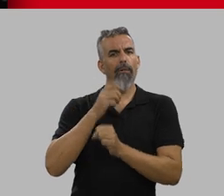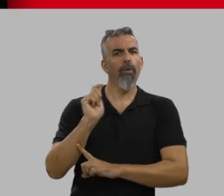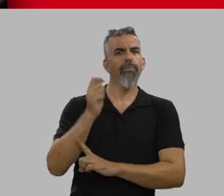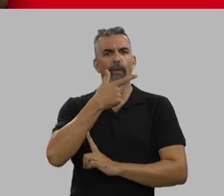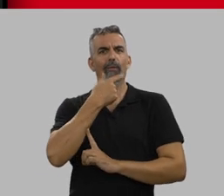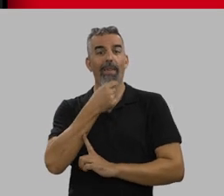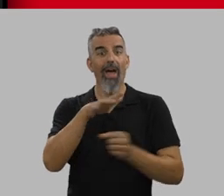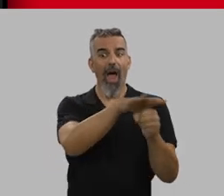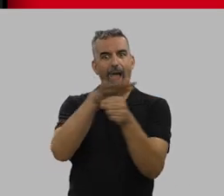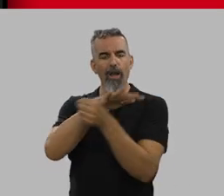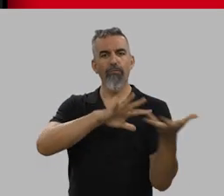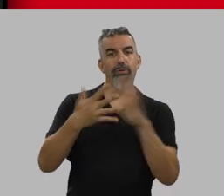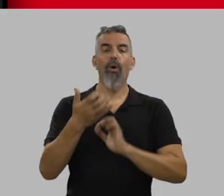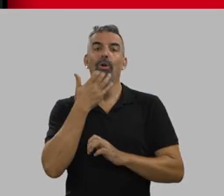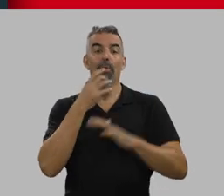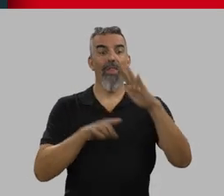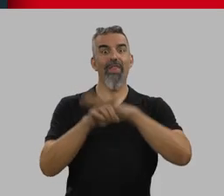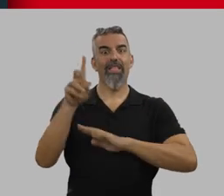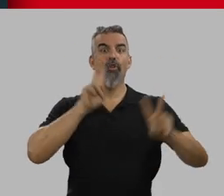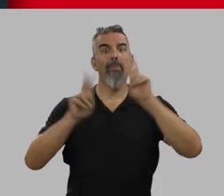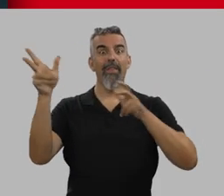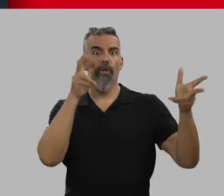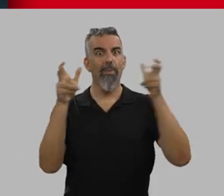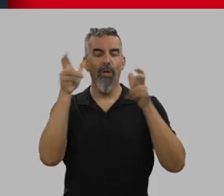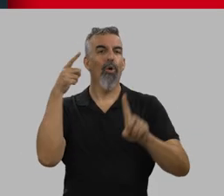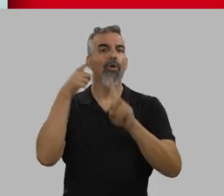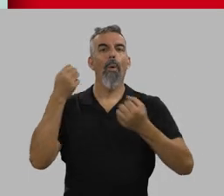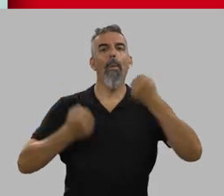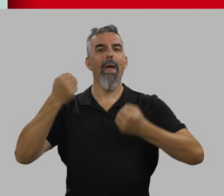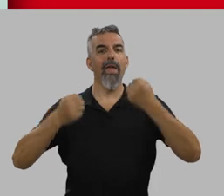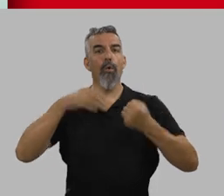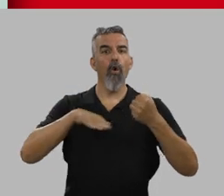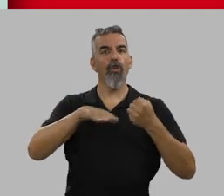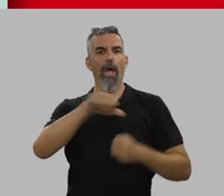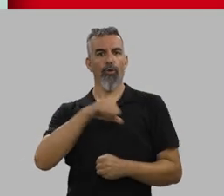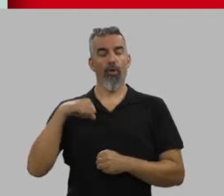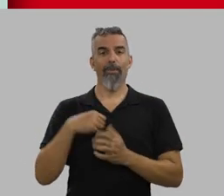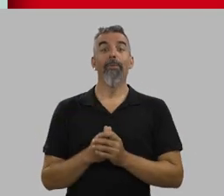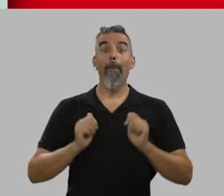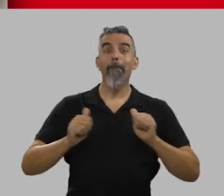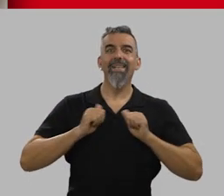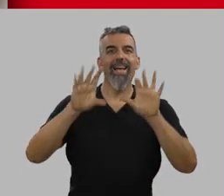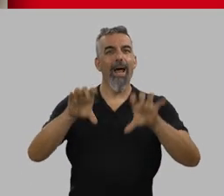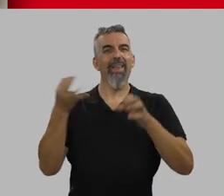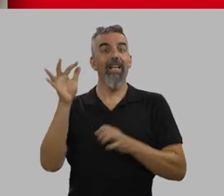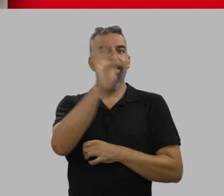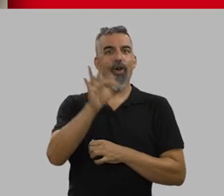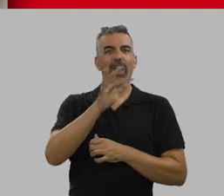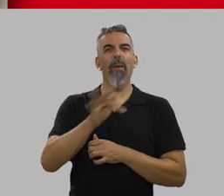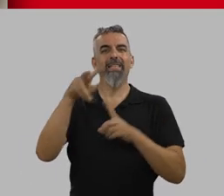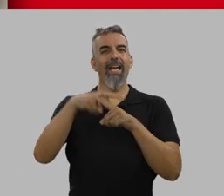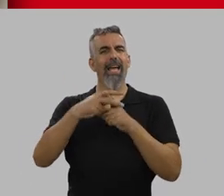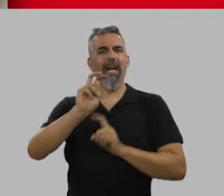económicos y aplicada en múltiples áreas, como el desarrollo de percepción visual para vehículos autónomos. En el máster